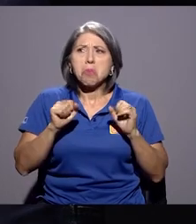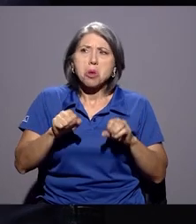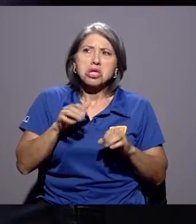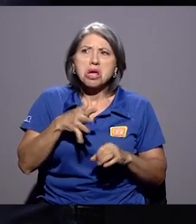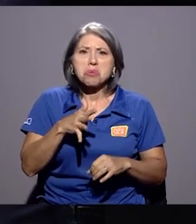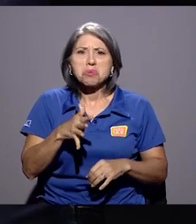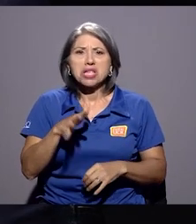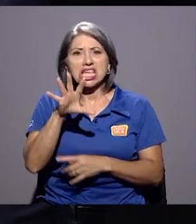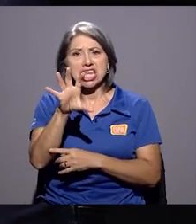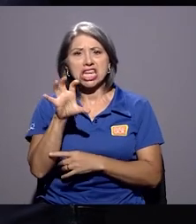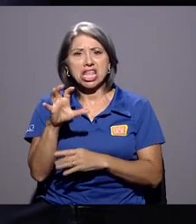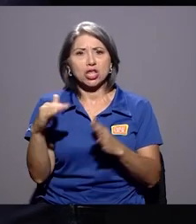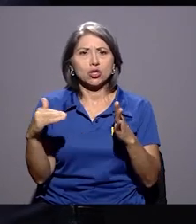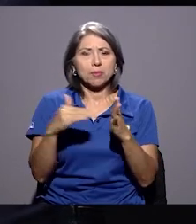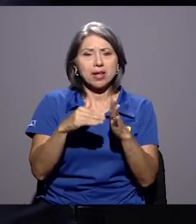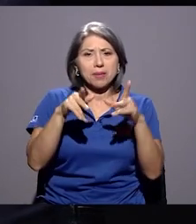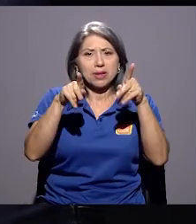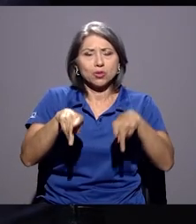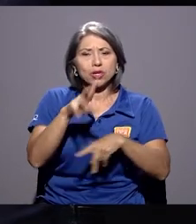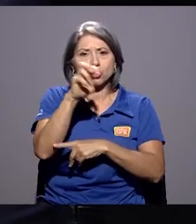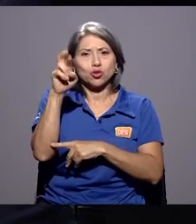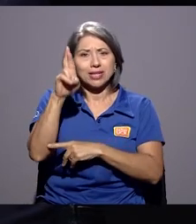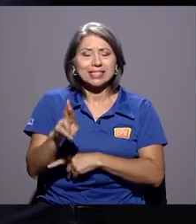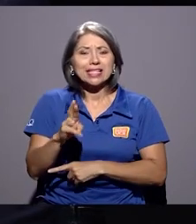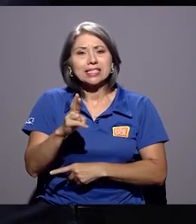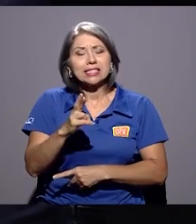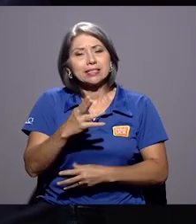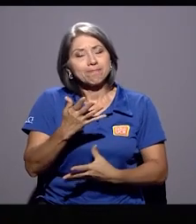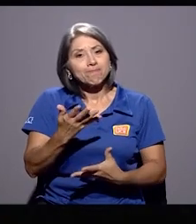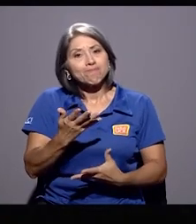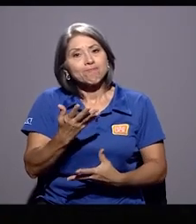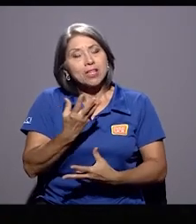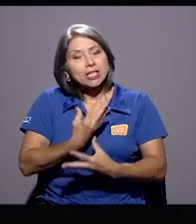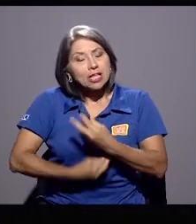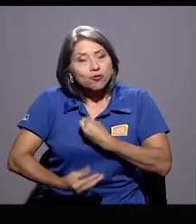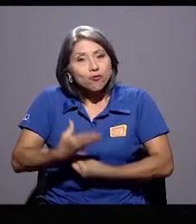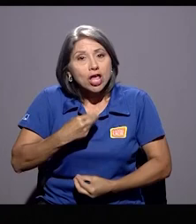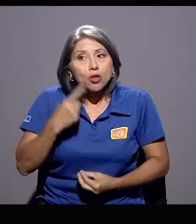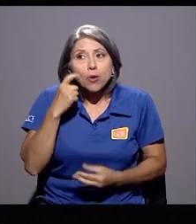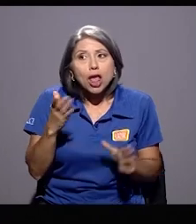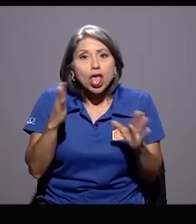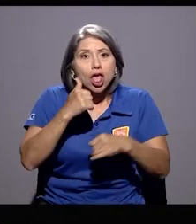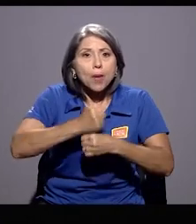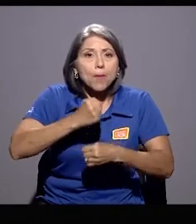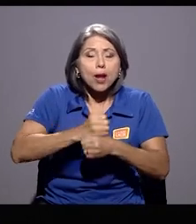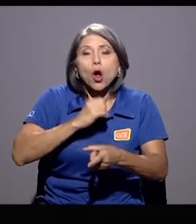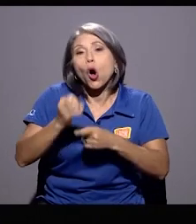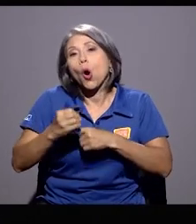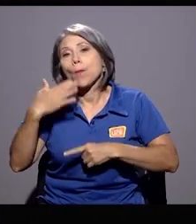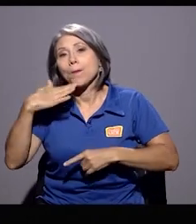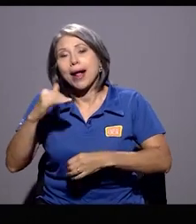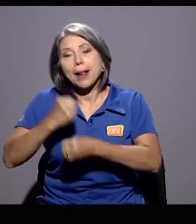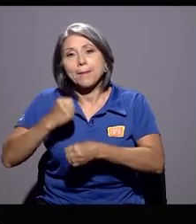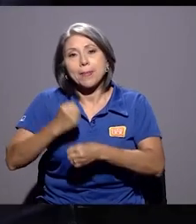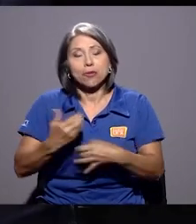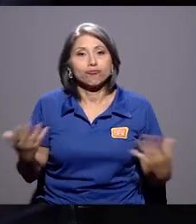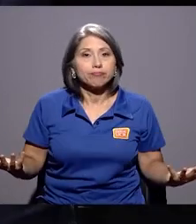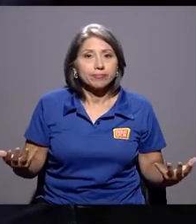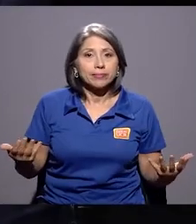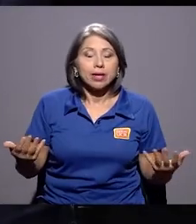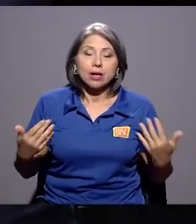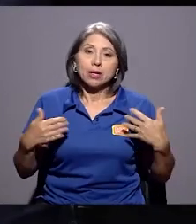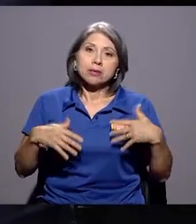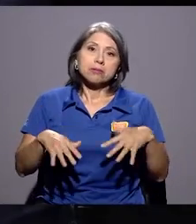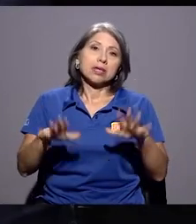podríamos estar hablando de medio millón de costarricenses que están sufriendo por un desempleo o por un mal empleo. Y